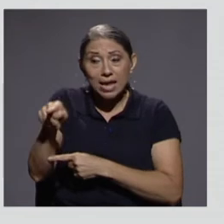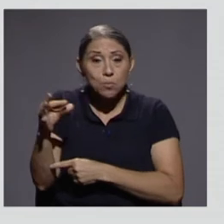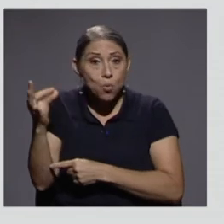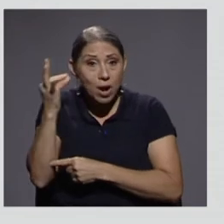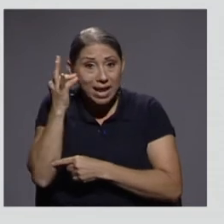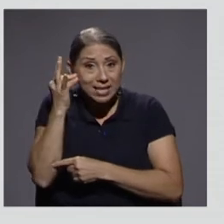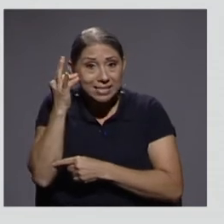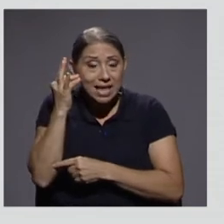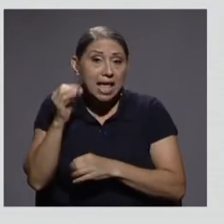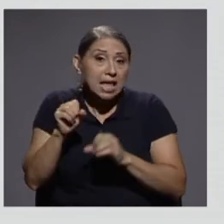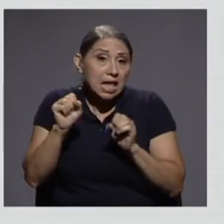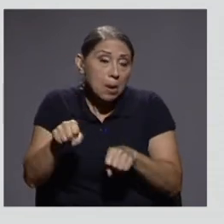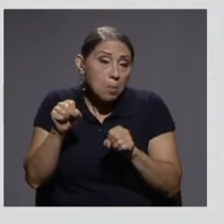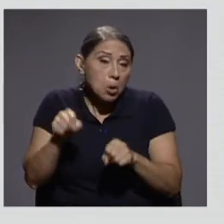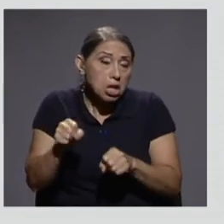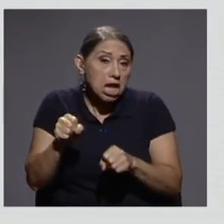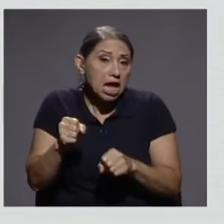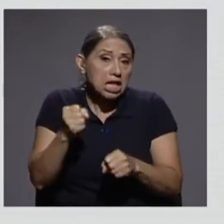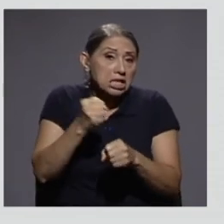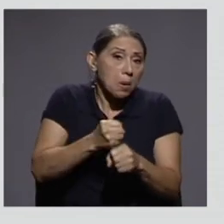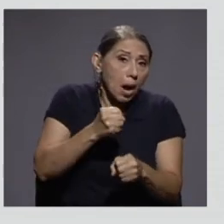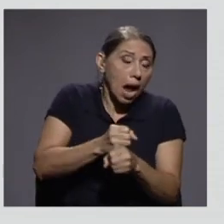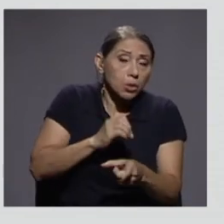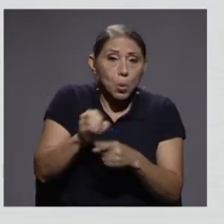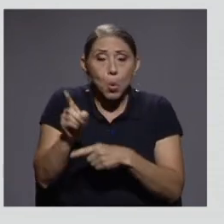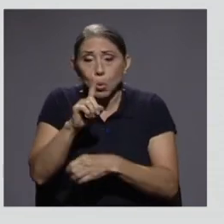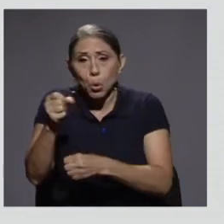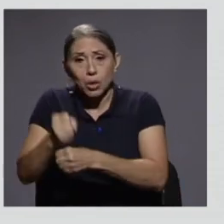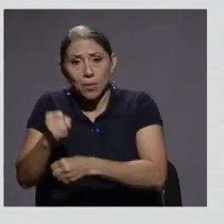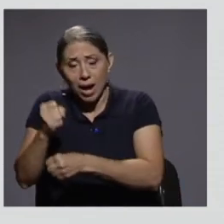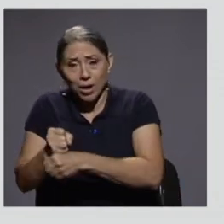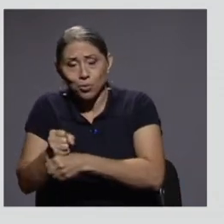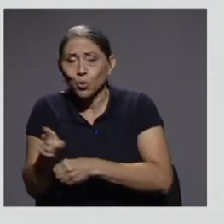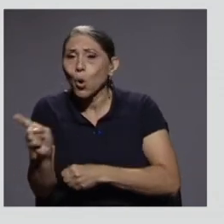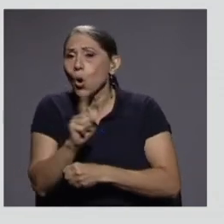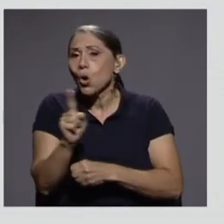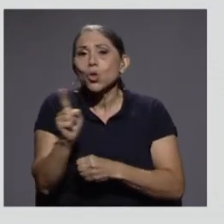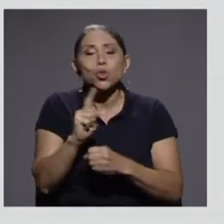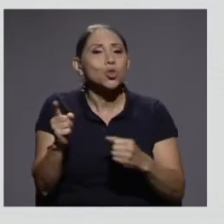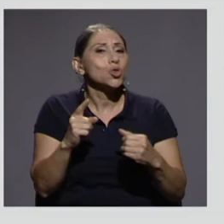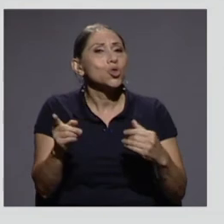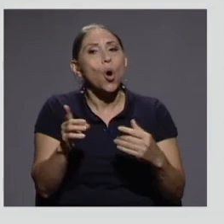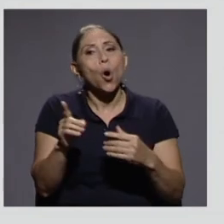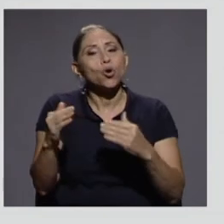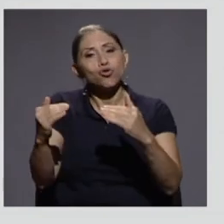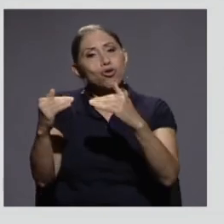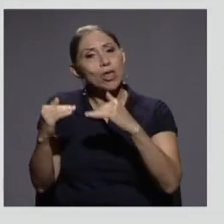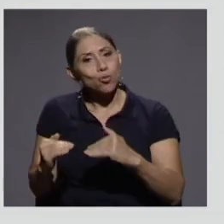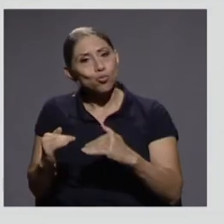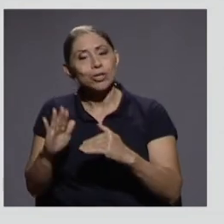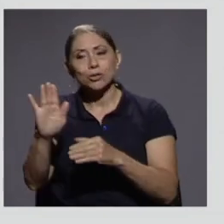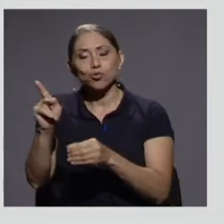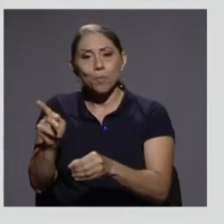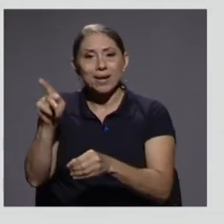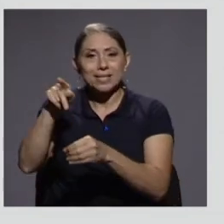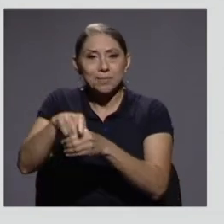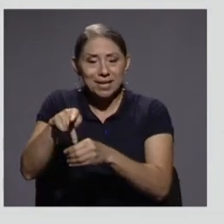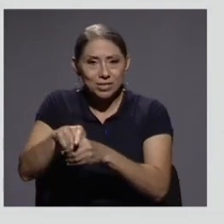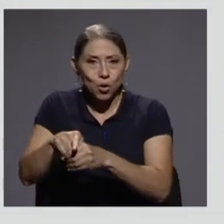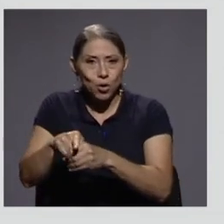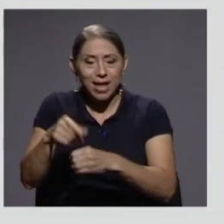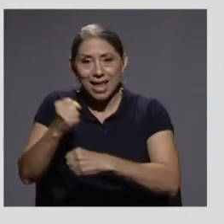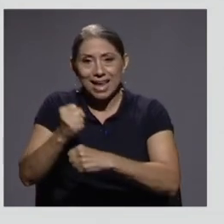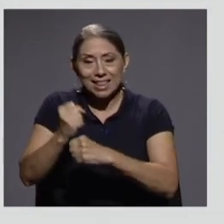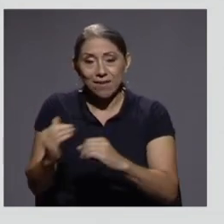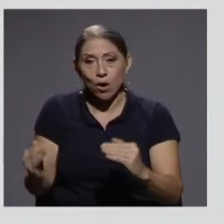trabajando, digamos, no reducen significativamente, como sí lo hace en el caso de los hombres, su participación en el trabajo doméstico no